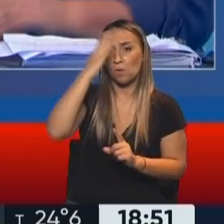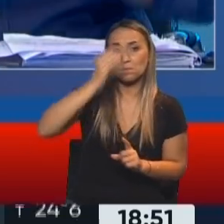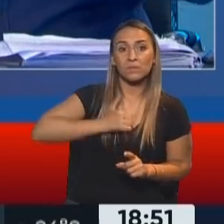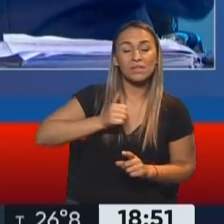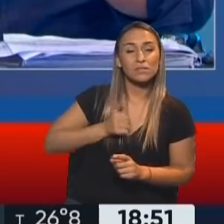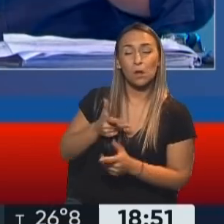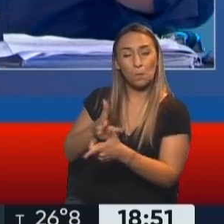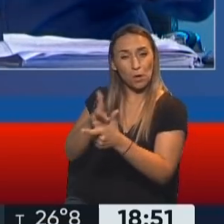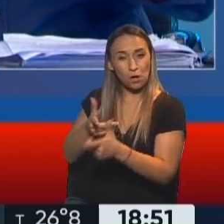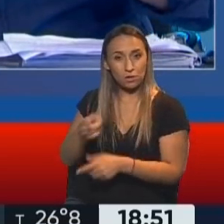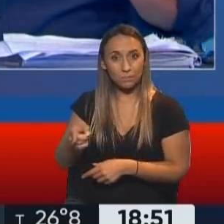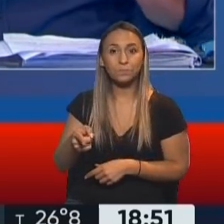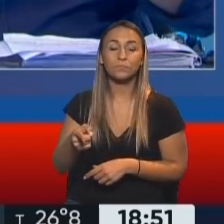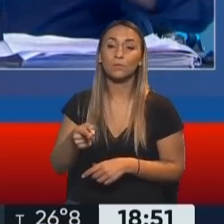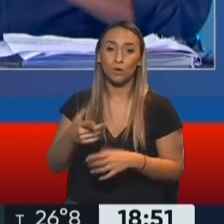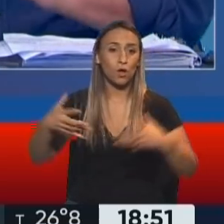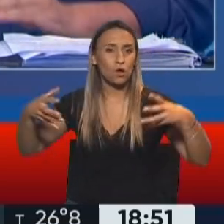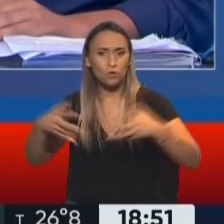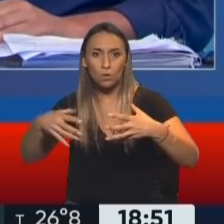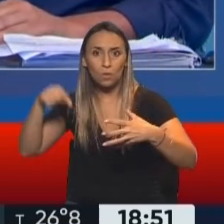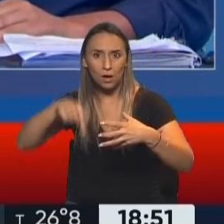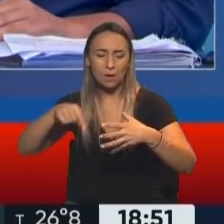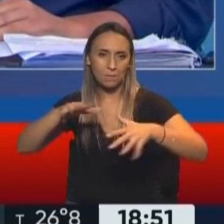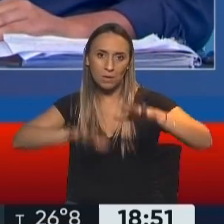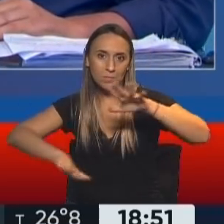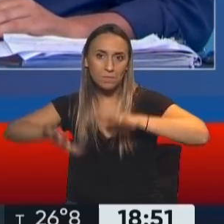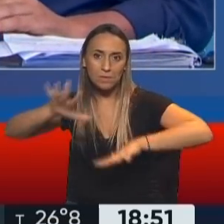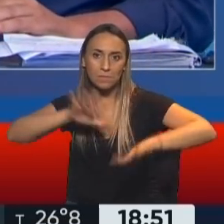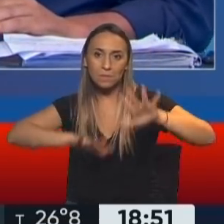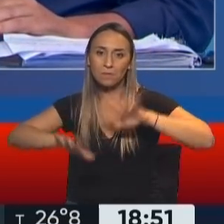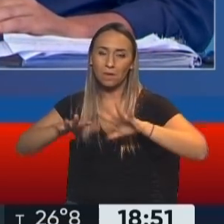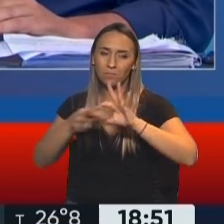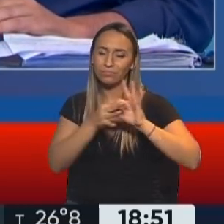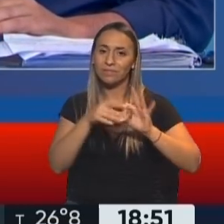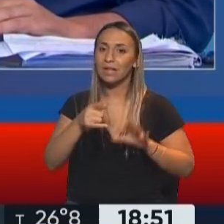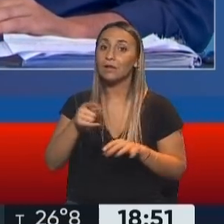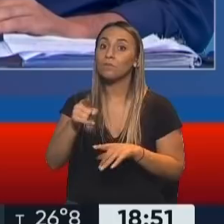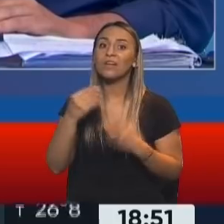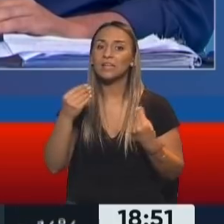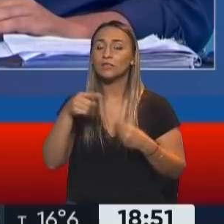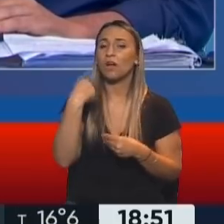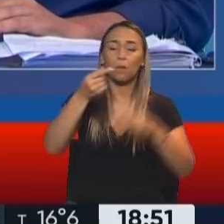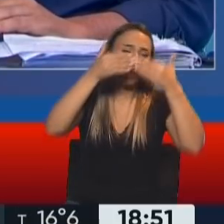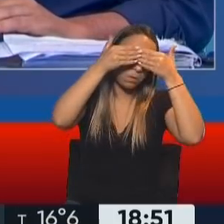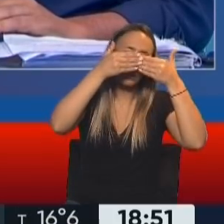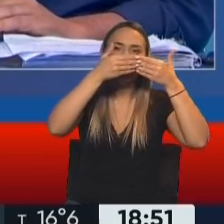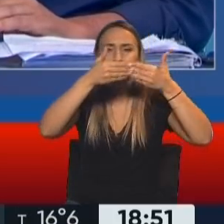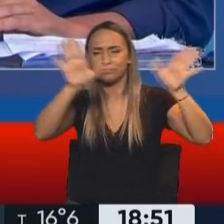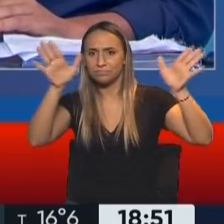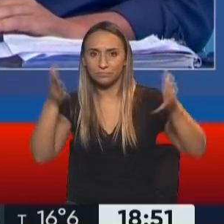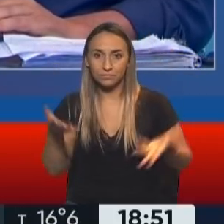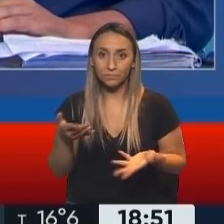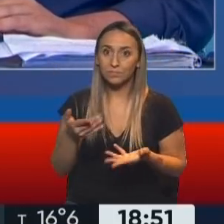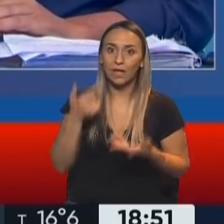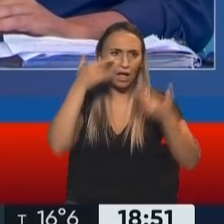argentina. Hoy esta gesta tiene mucho que ver y corre ese velo, ese velo tan importante que muestra ante los ojos de